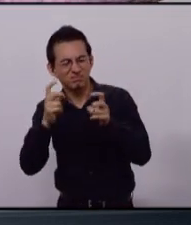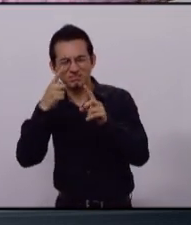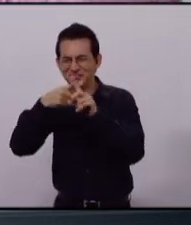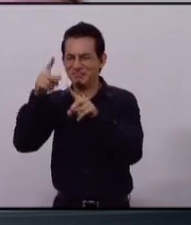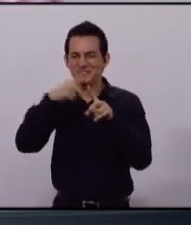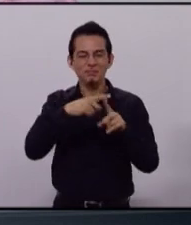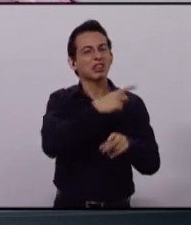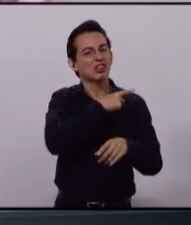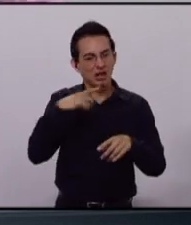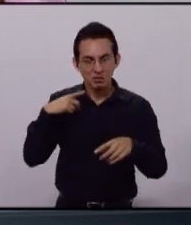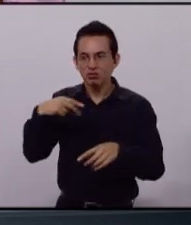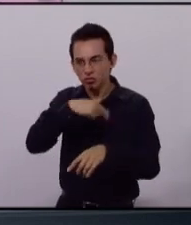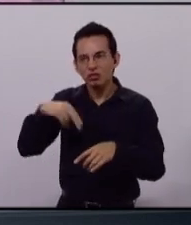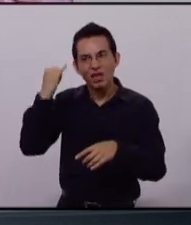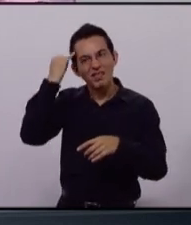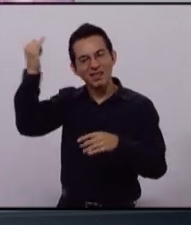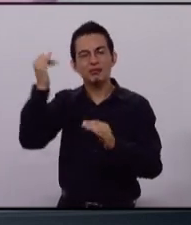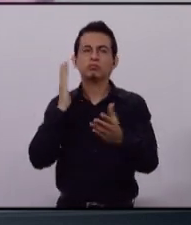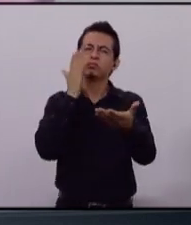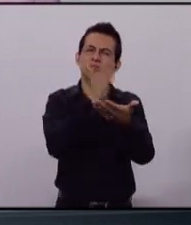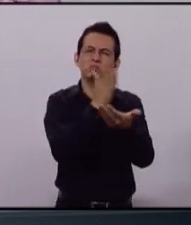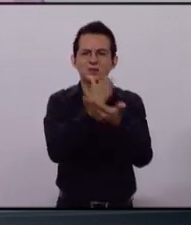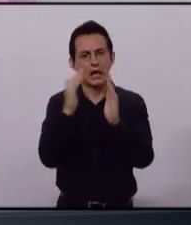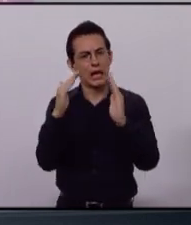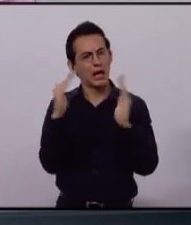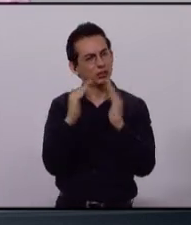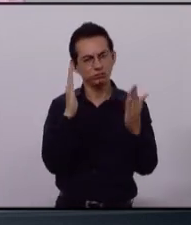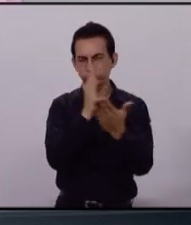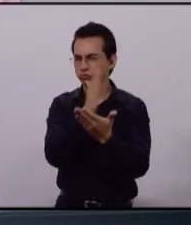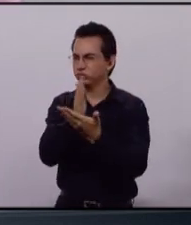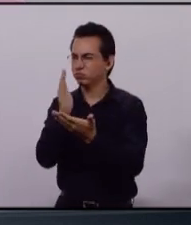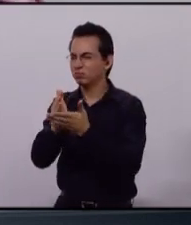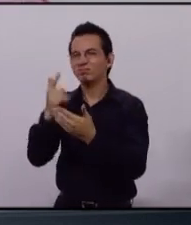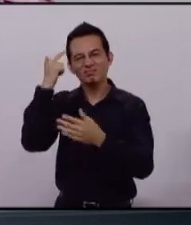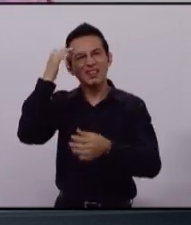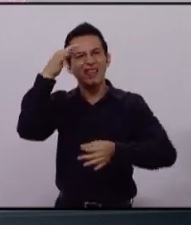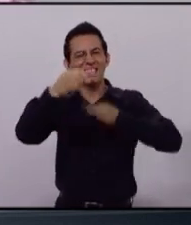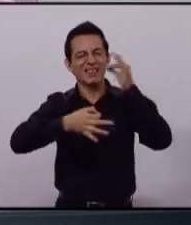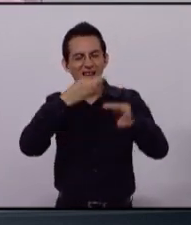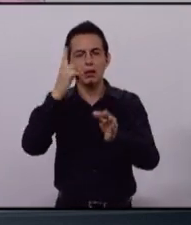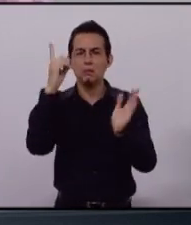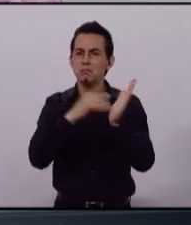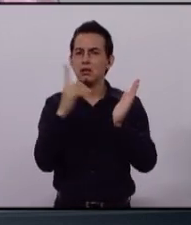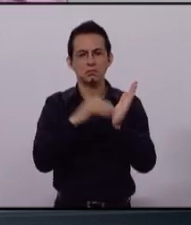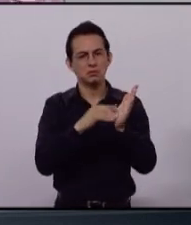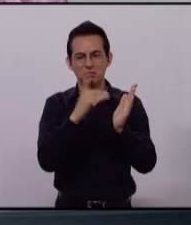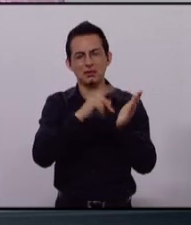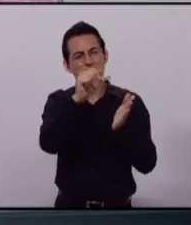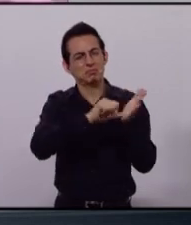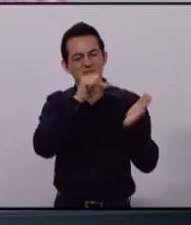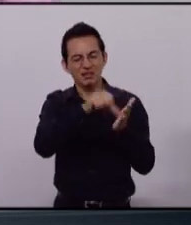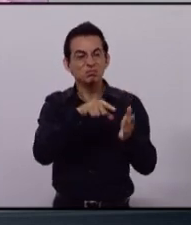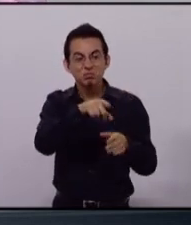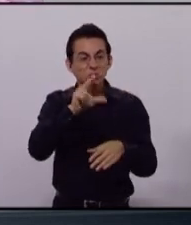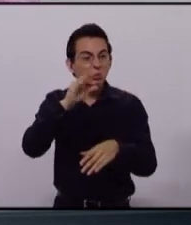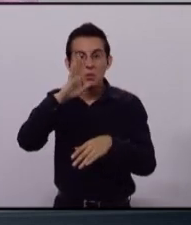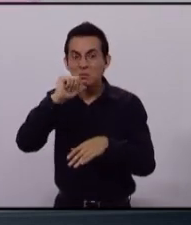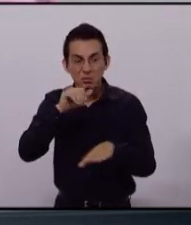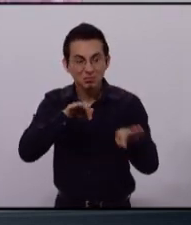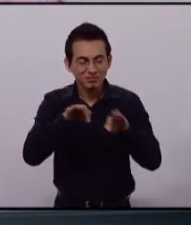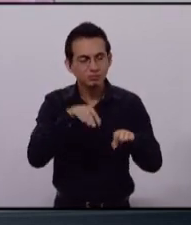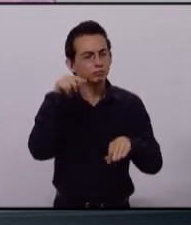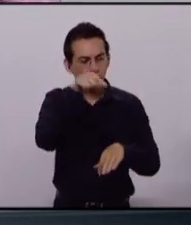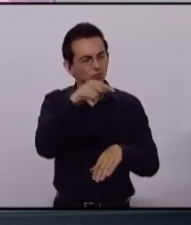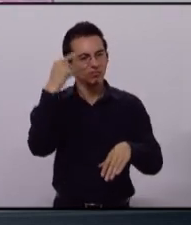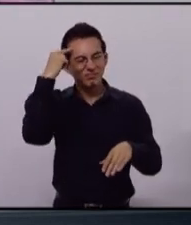hogares. Tendremos que promover un seguro de desempleo de dos mil pesos mensuales para aquella persona que no pueda tener empleo, que sea jefa de familia,